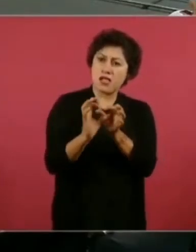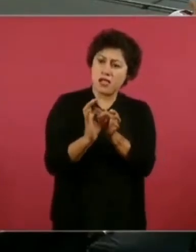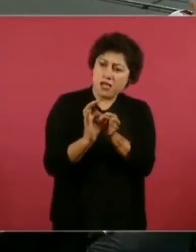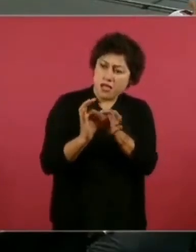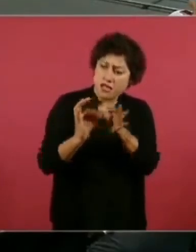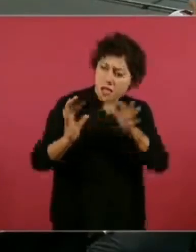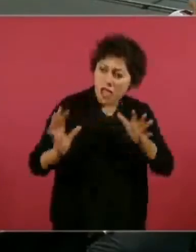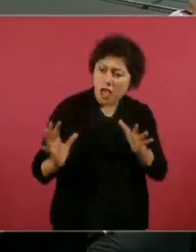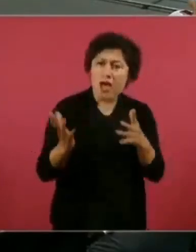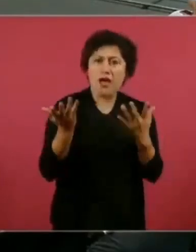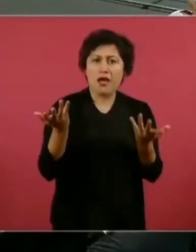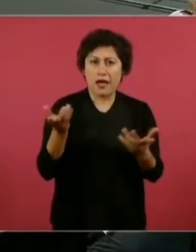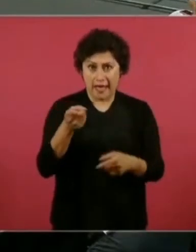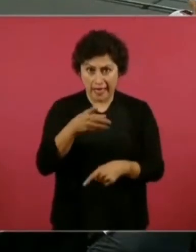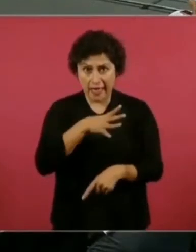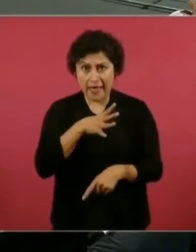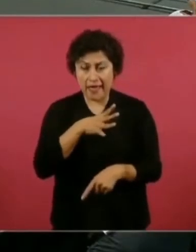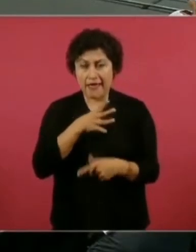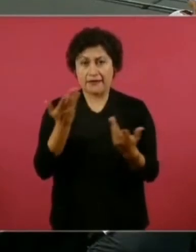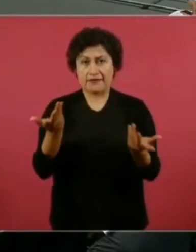Y lo otro,